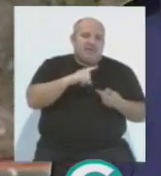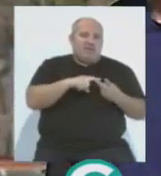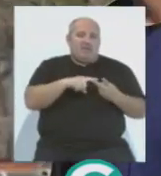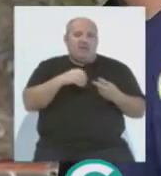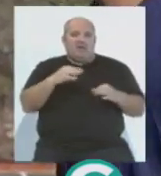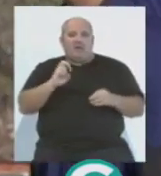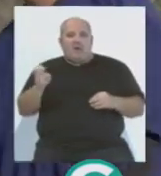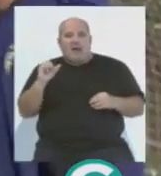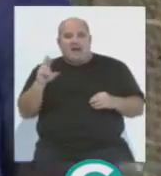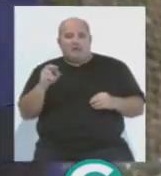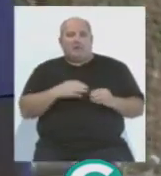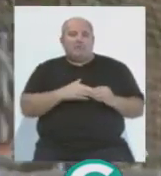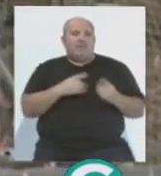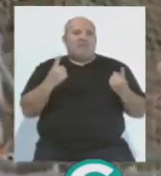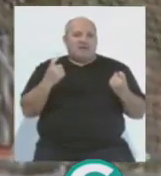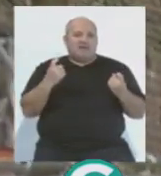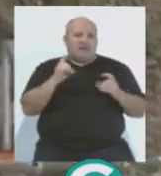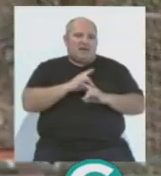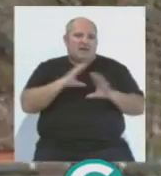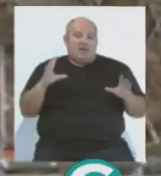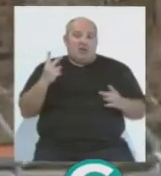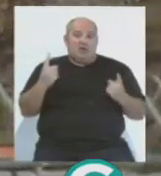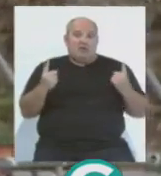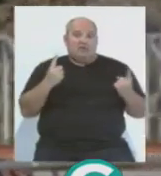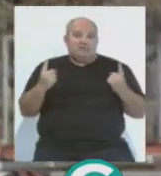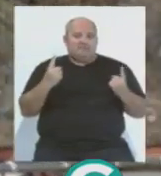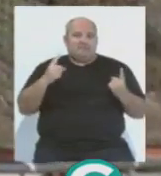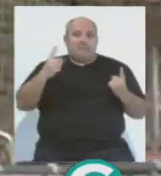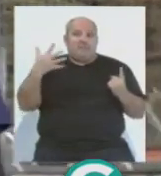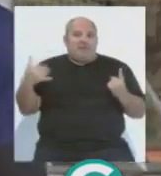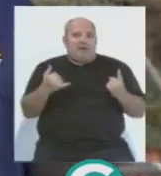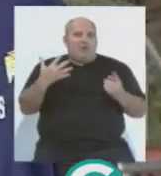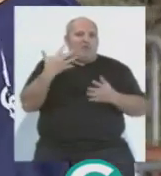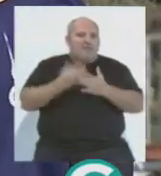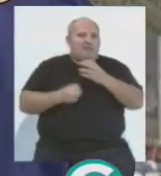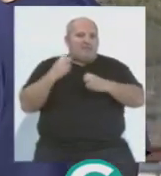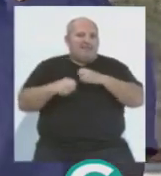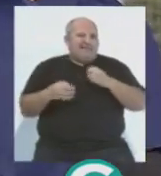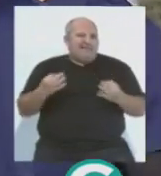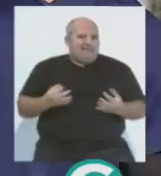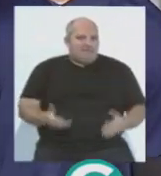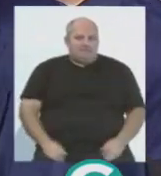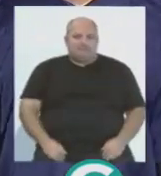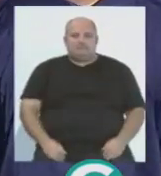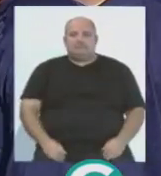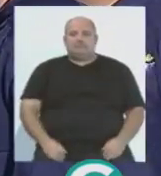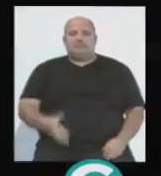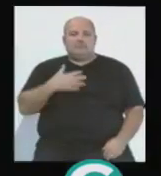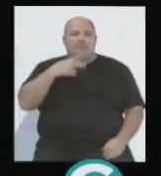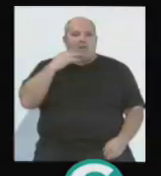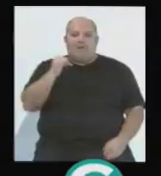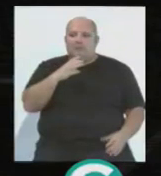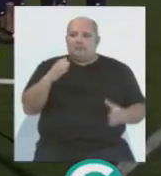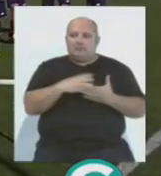normalidad Jairo. Pero si falta alguno de los dos, ahí hay un desequilibrio. Bueno, por fin podemos ver a toda la